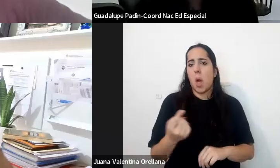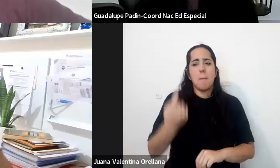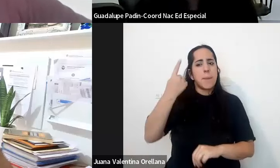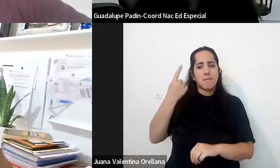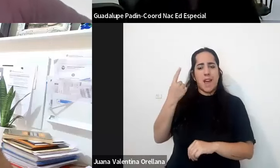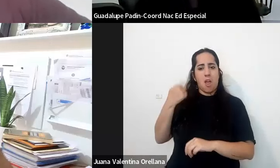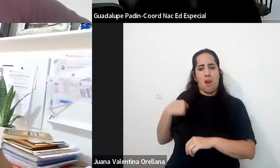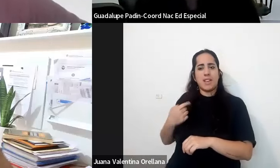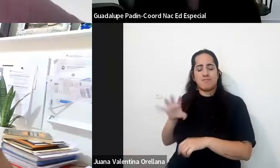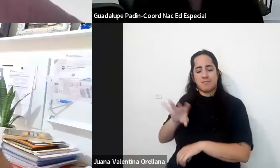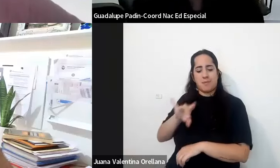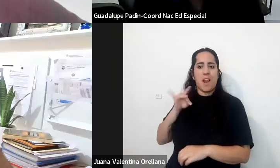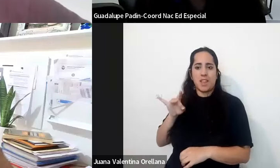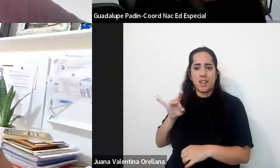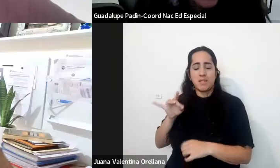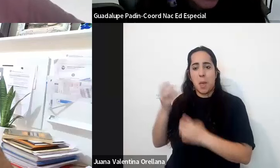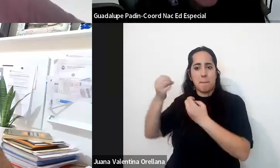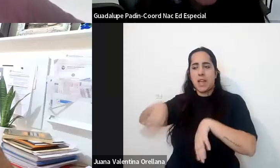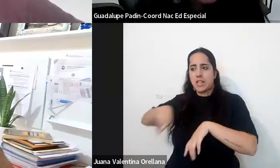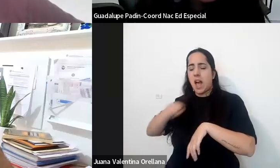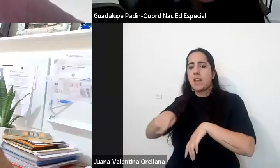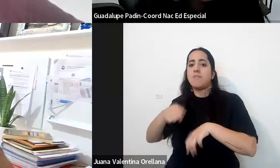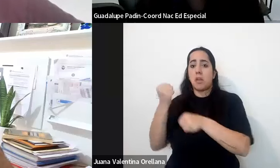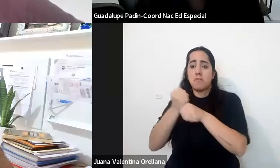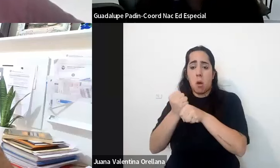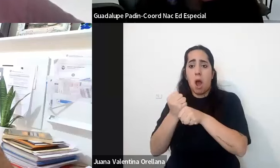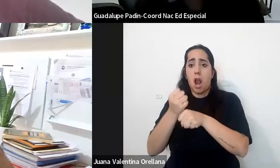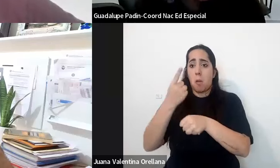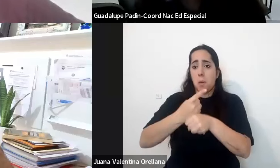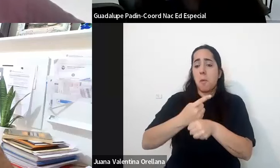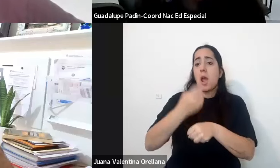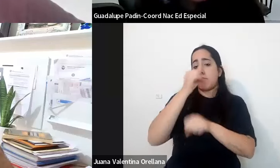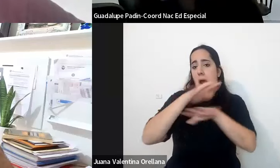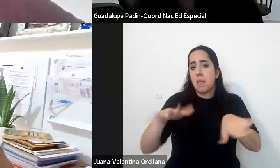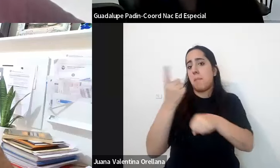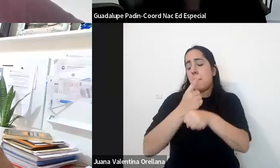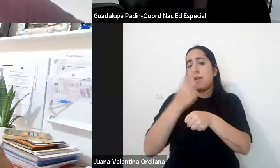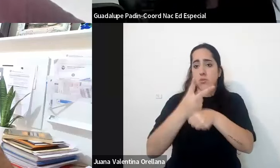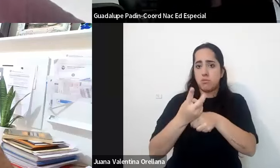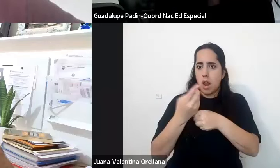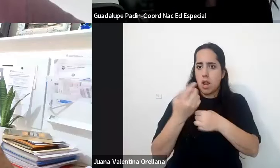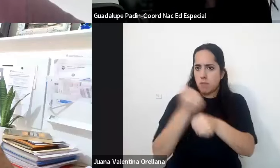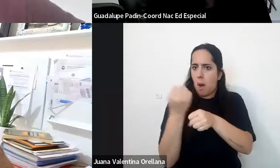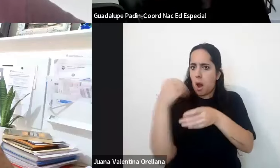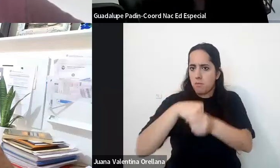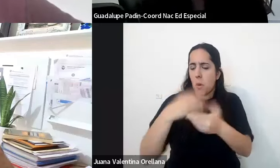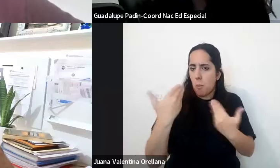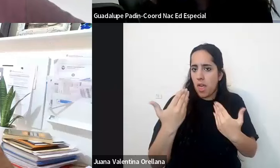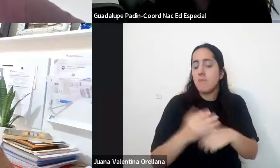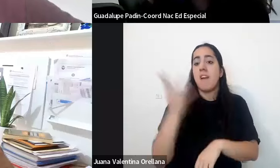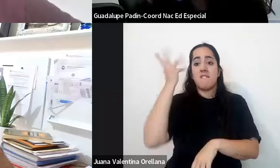se puede trabajar en los tres niveles educativos y en conjunto con otras modalidades en el caso de Francia no